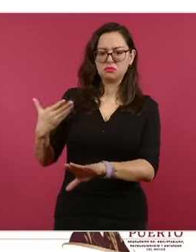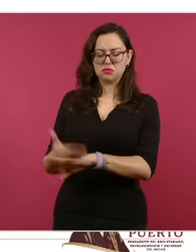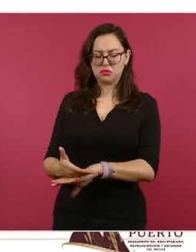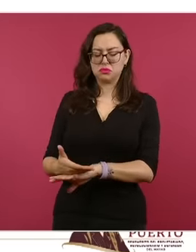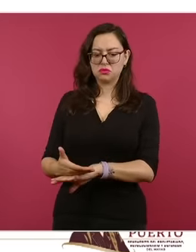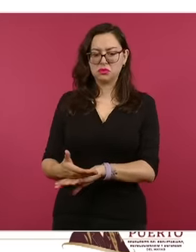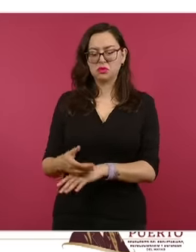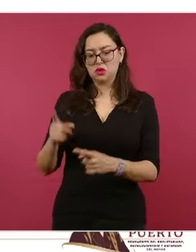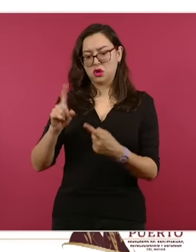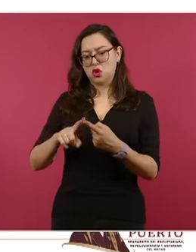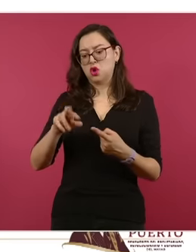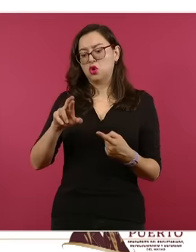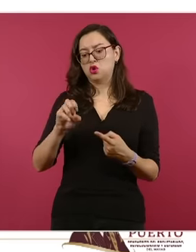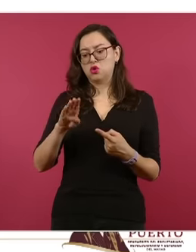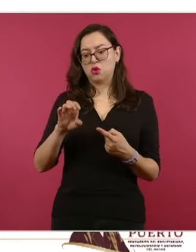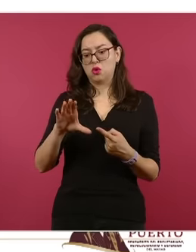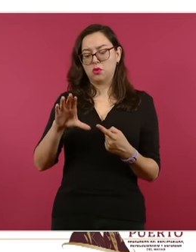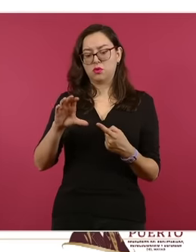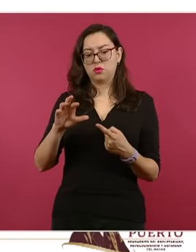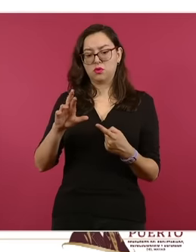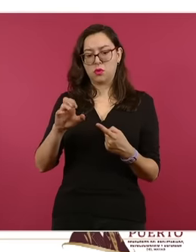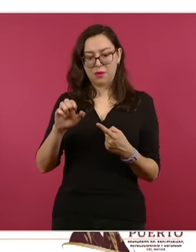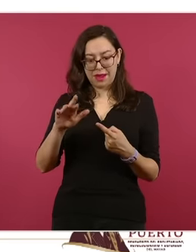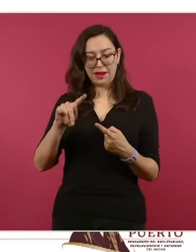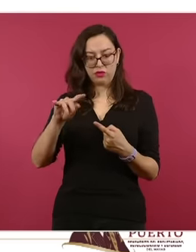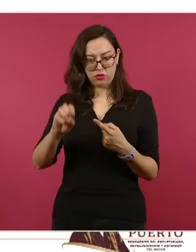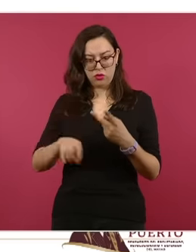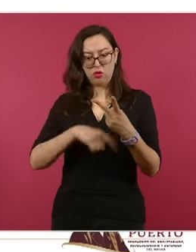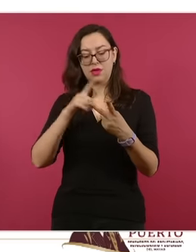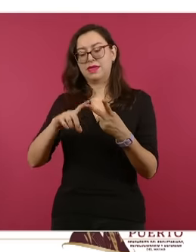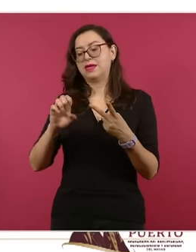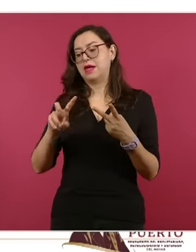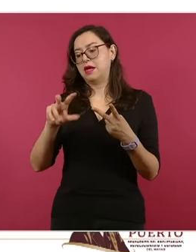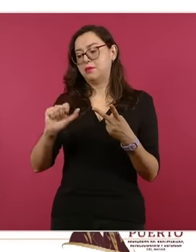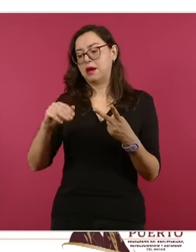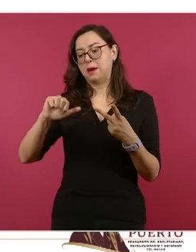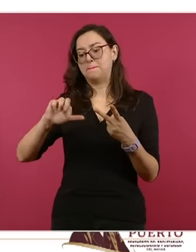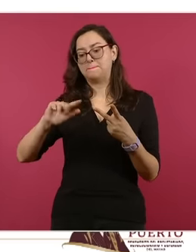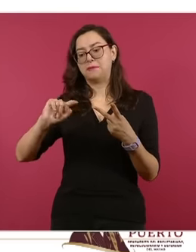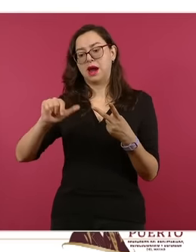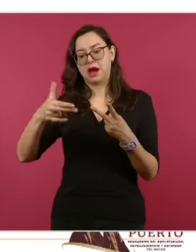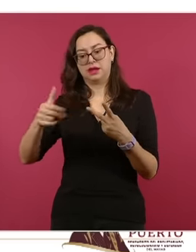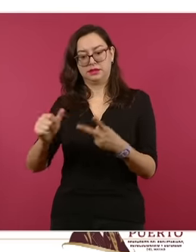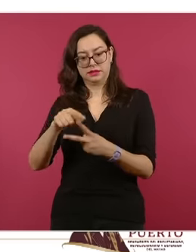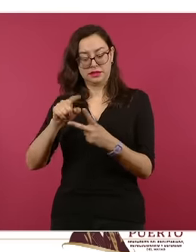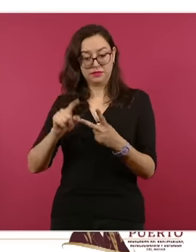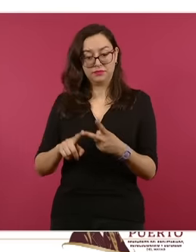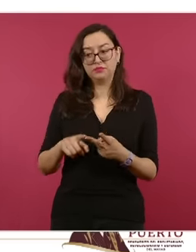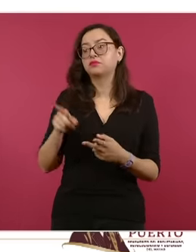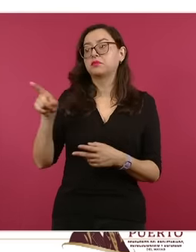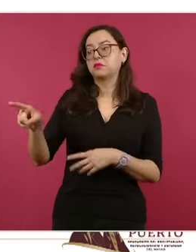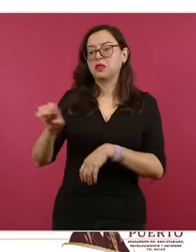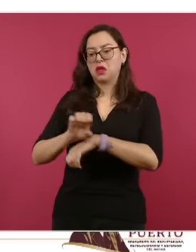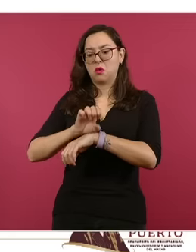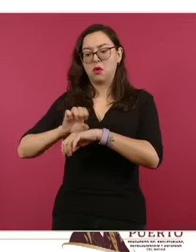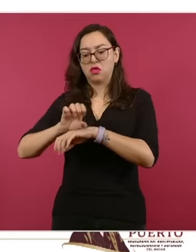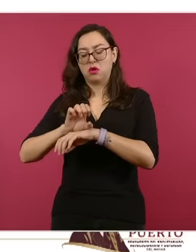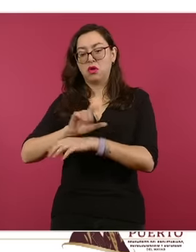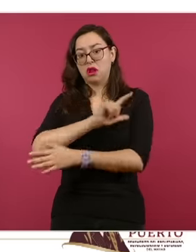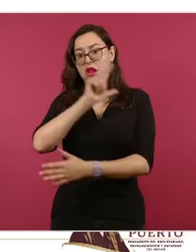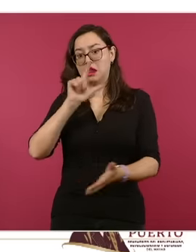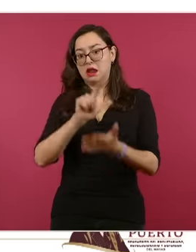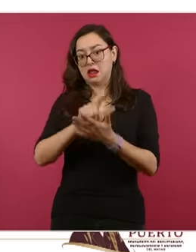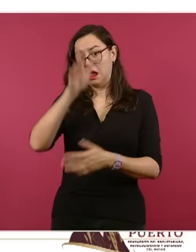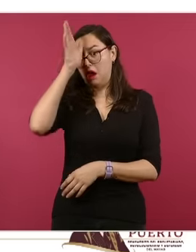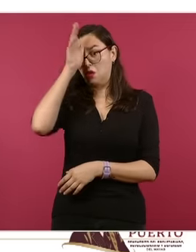funcionarios, Roberto Canseco y Eva Marta Balbuena, y son violaciones claras a la Convención de Viena. Y por eso la